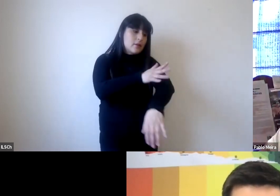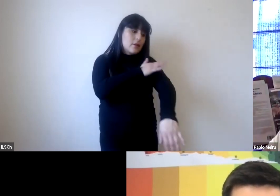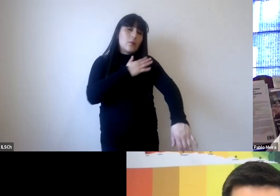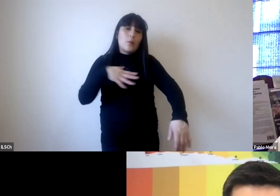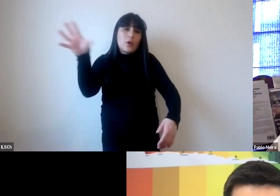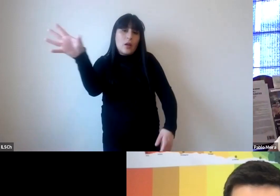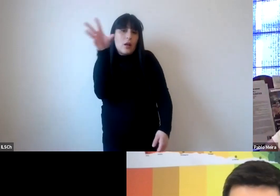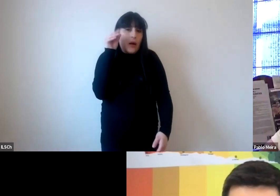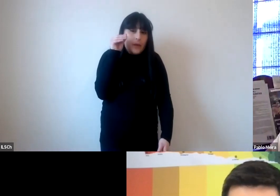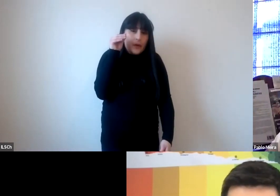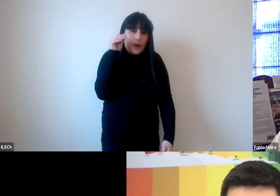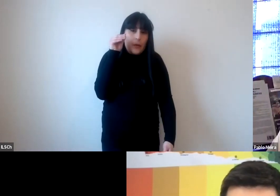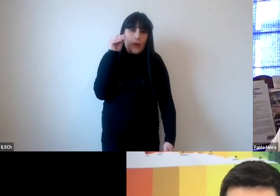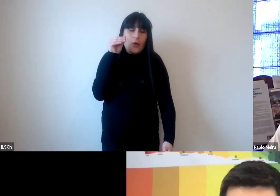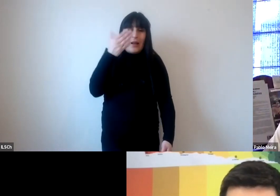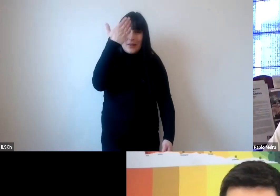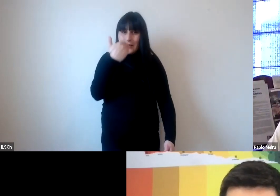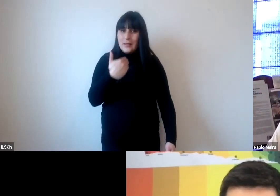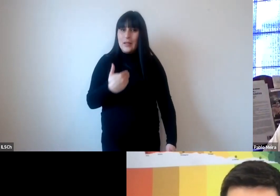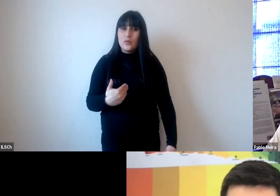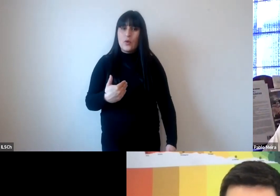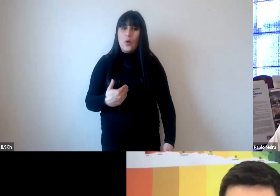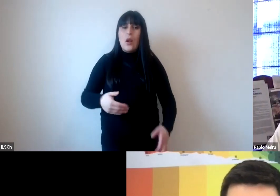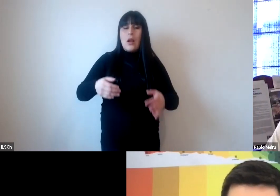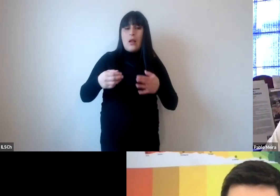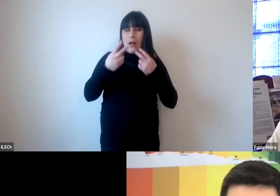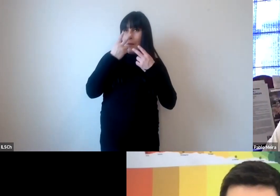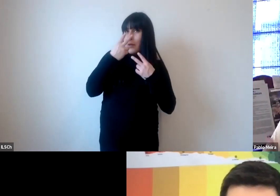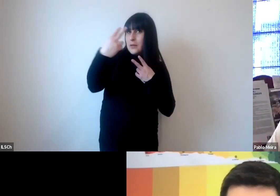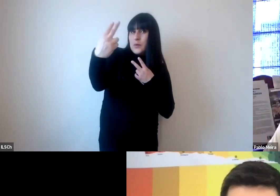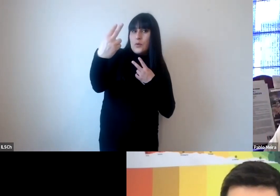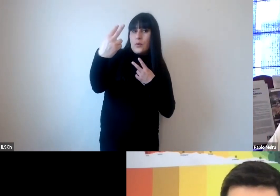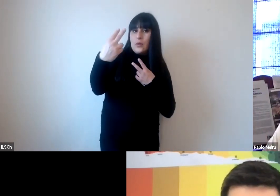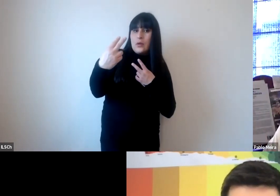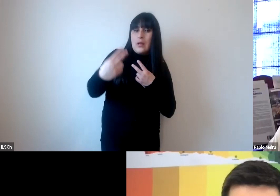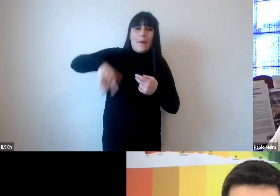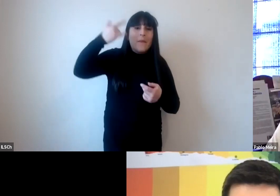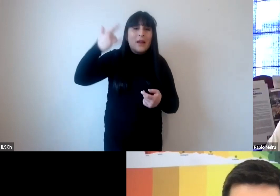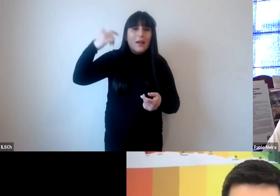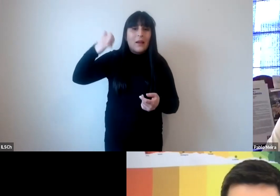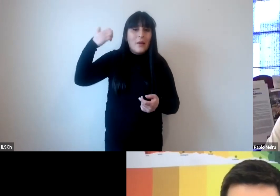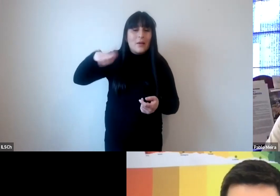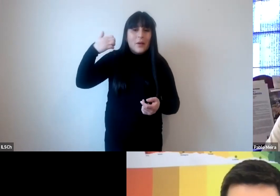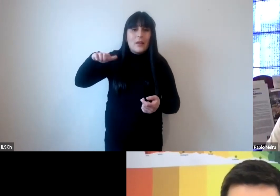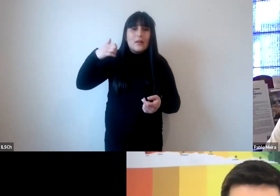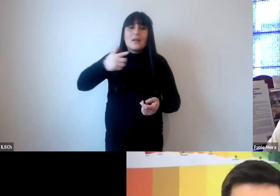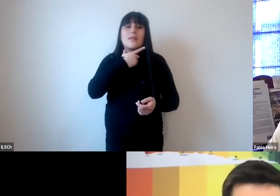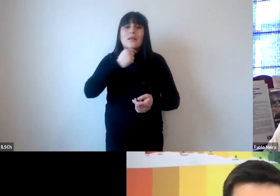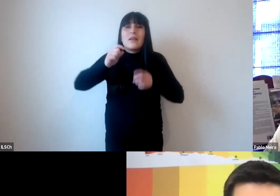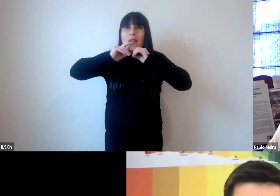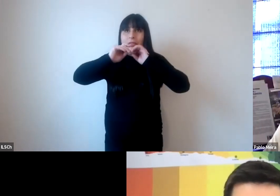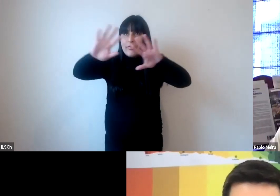la sensación la percepción la situación de emergencia que quieren transmitir y que no acabamos de